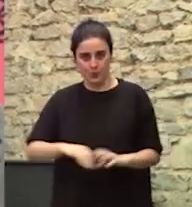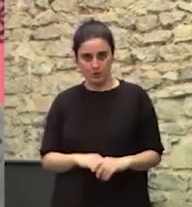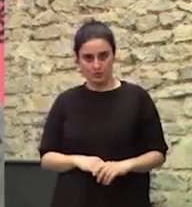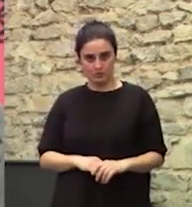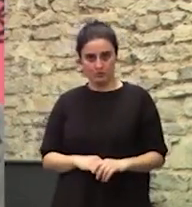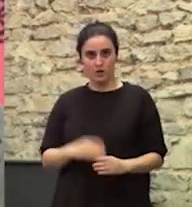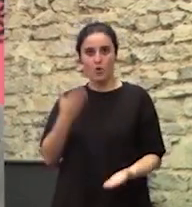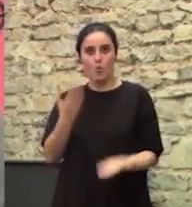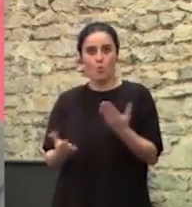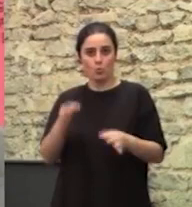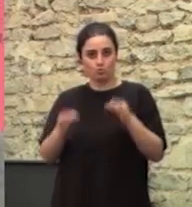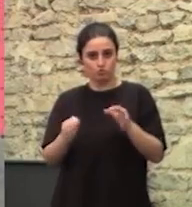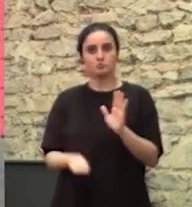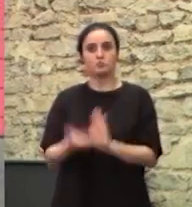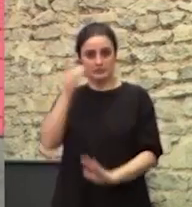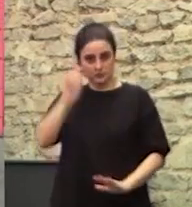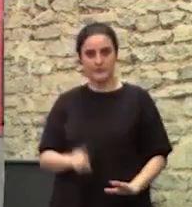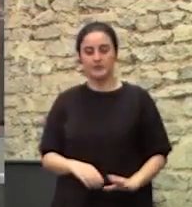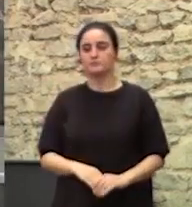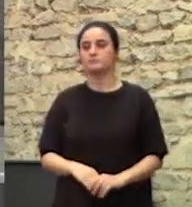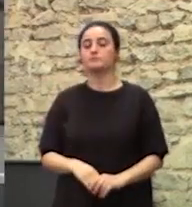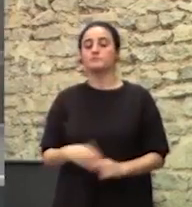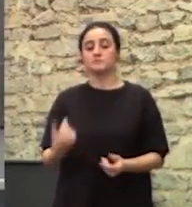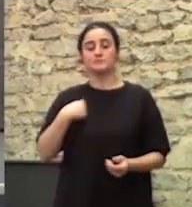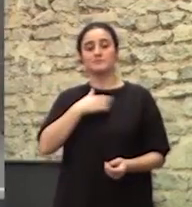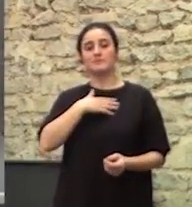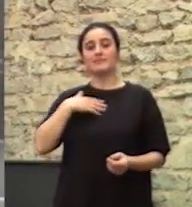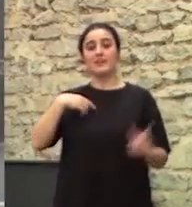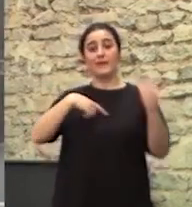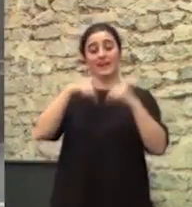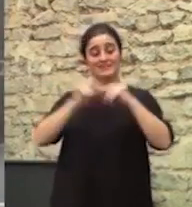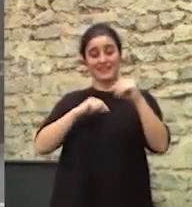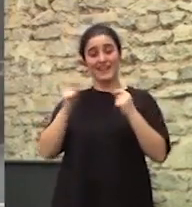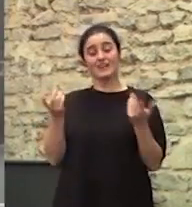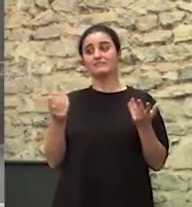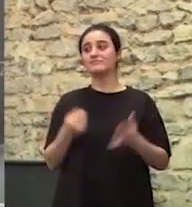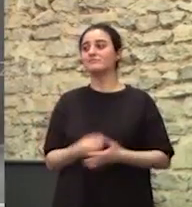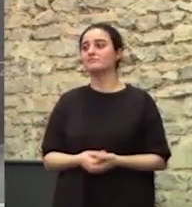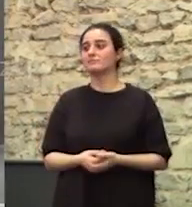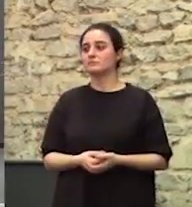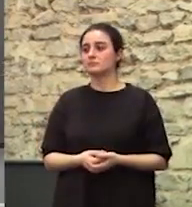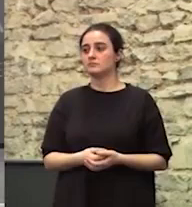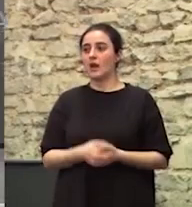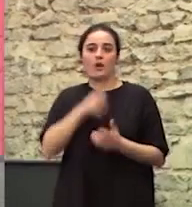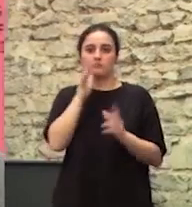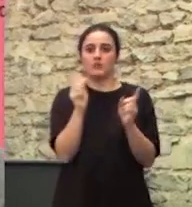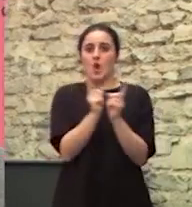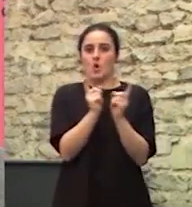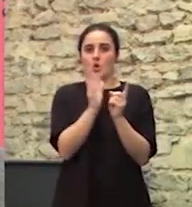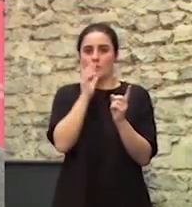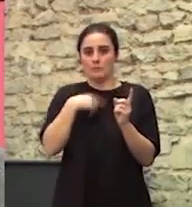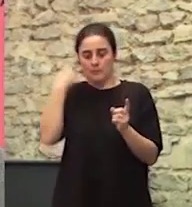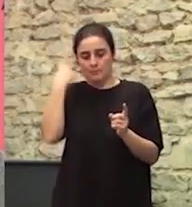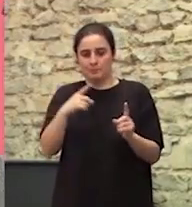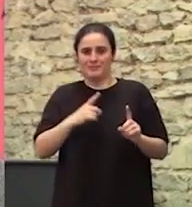más justa. Entonces yo quiero que Estrella pues en breves palabras porque sé